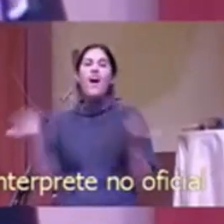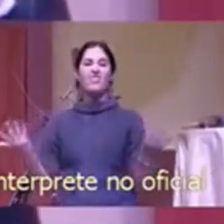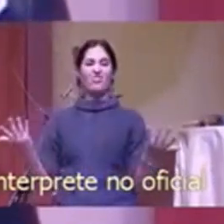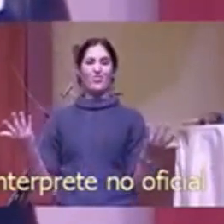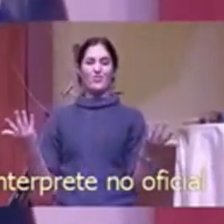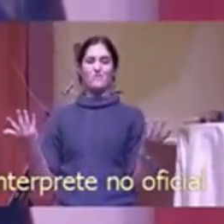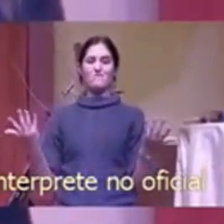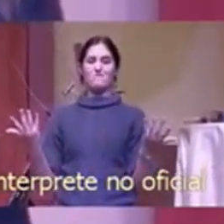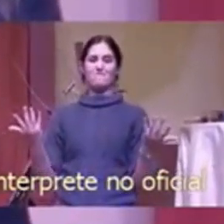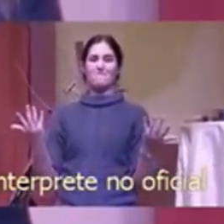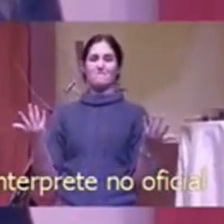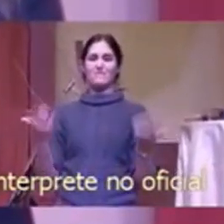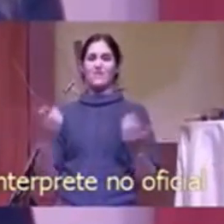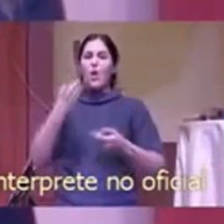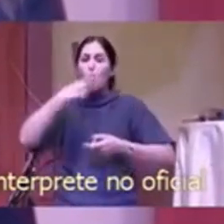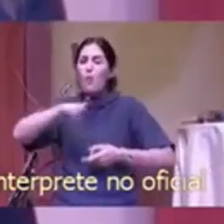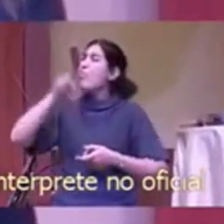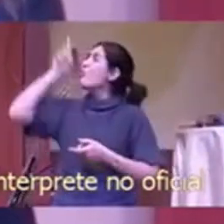¿cuándo Dios?